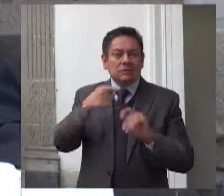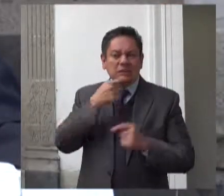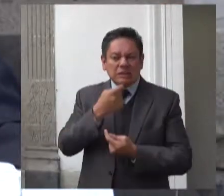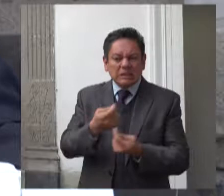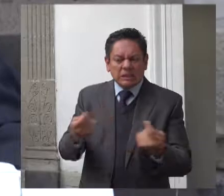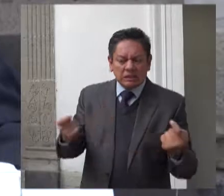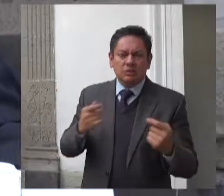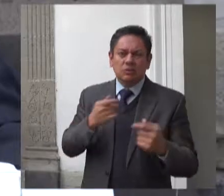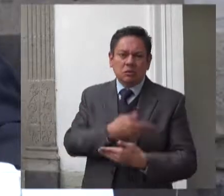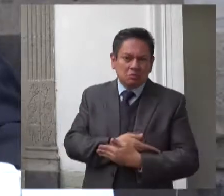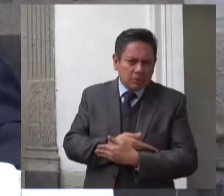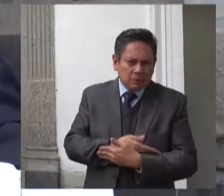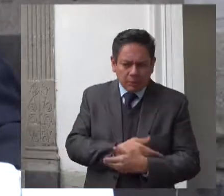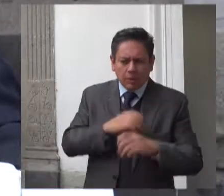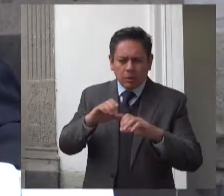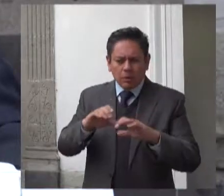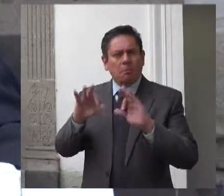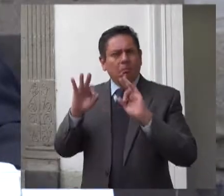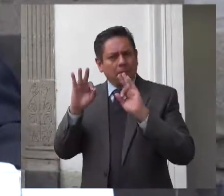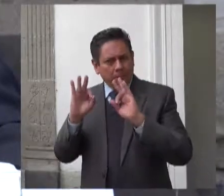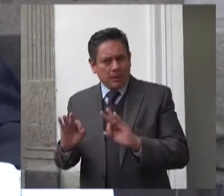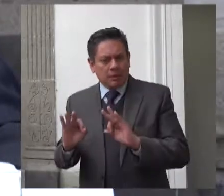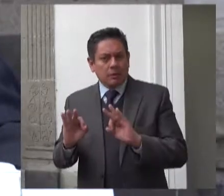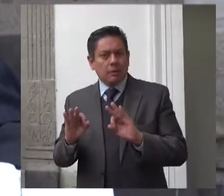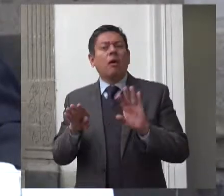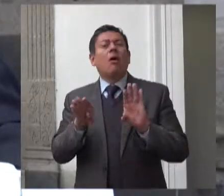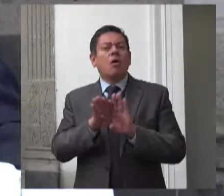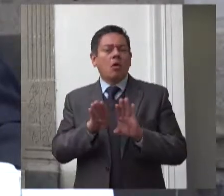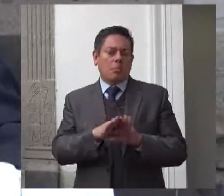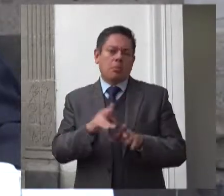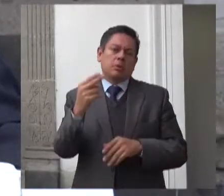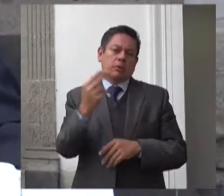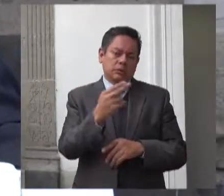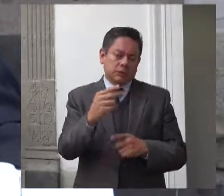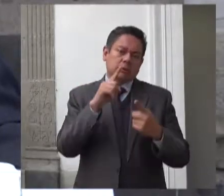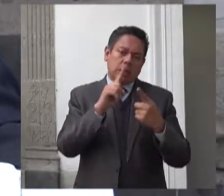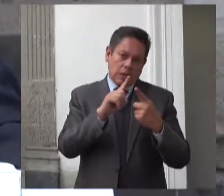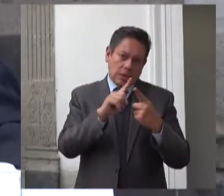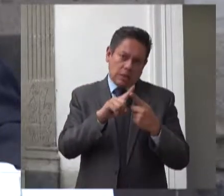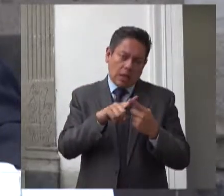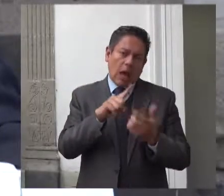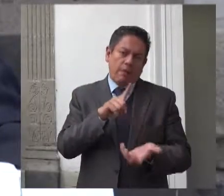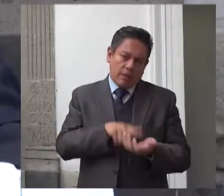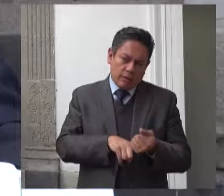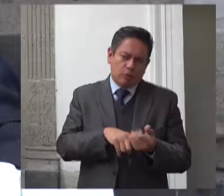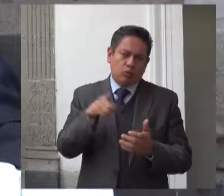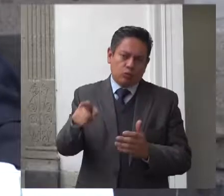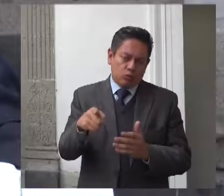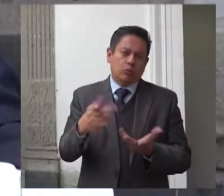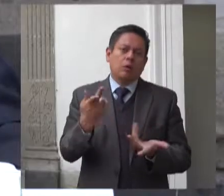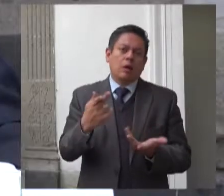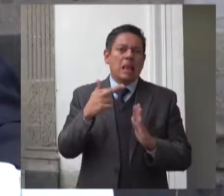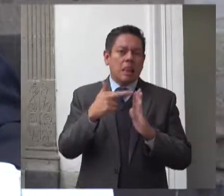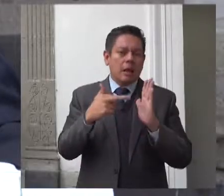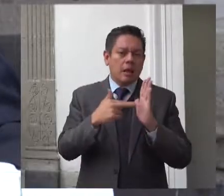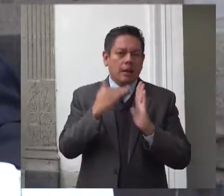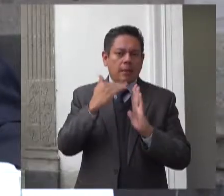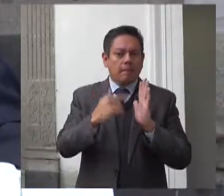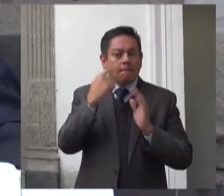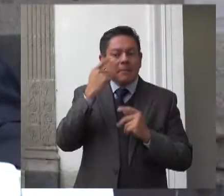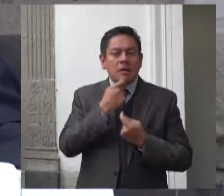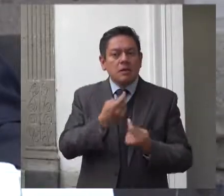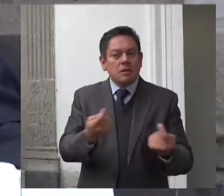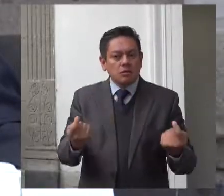prevención en materia de seguridad y programas internos de protección civil que garanticen la